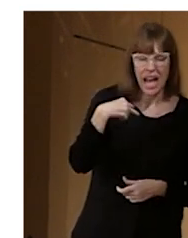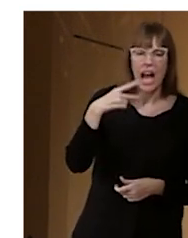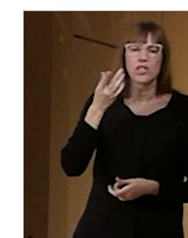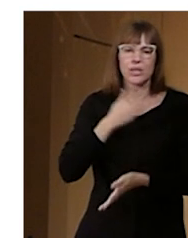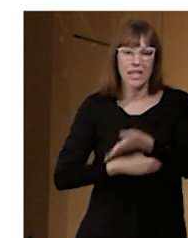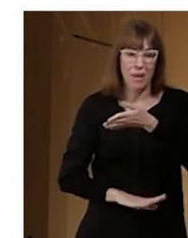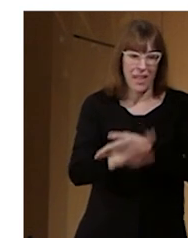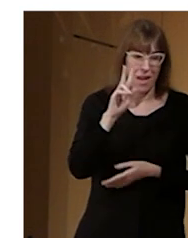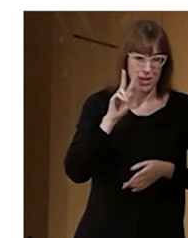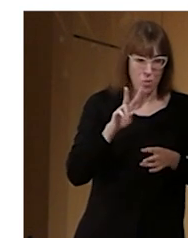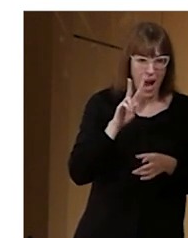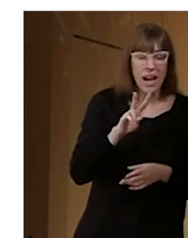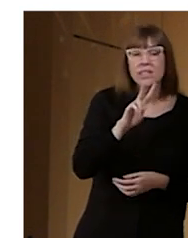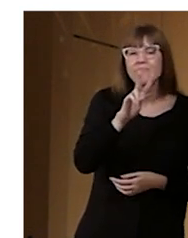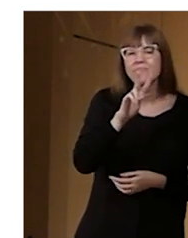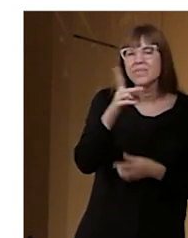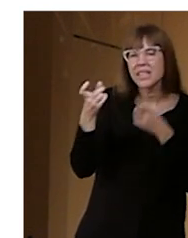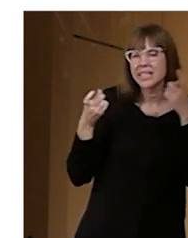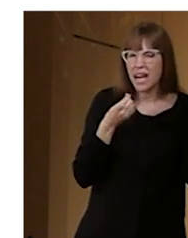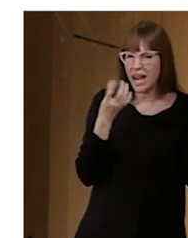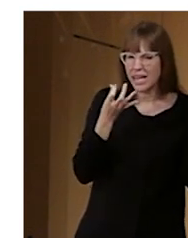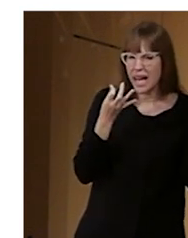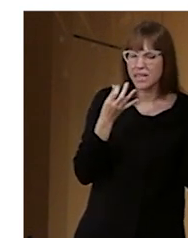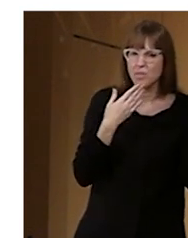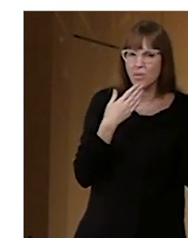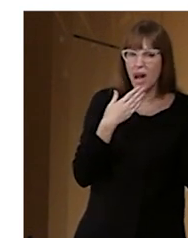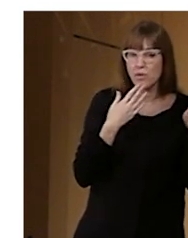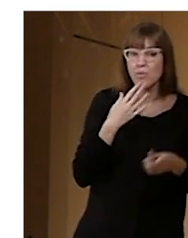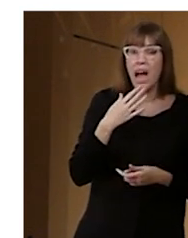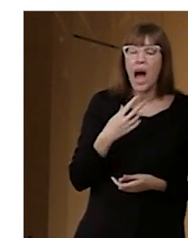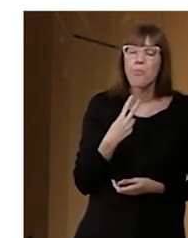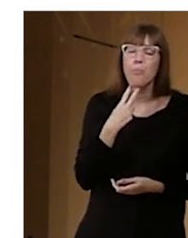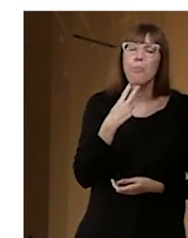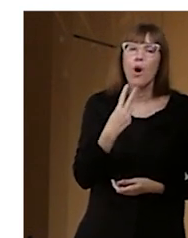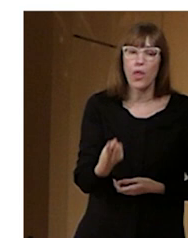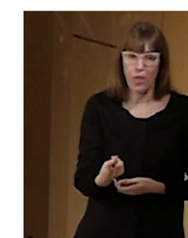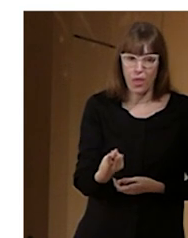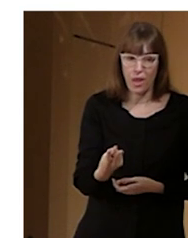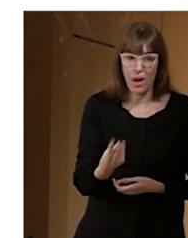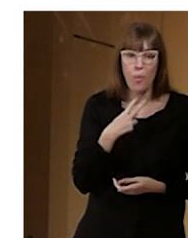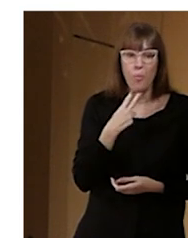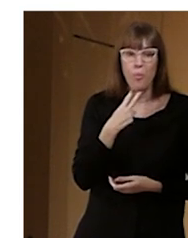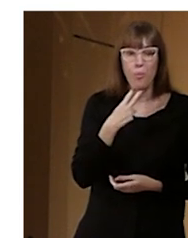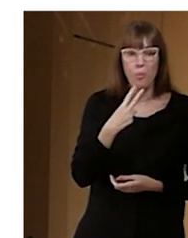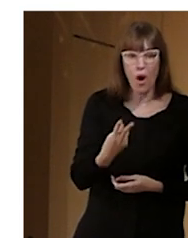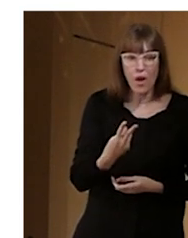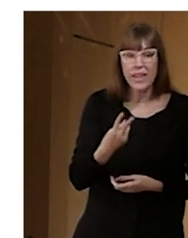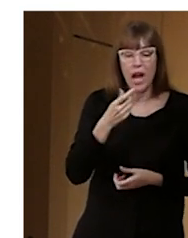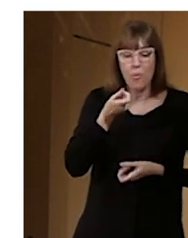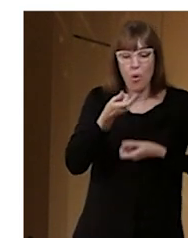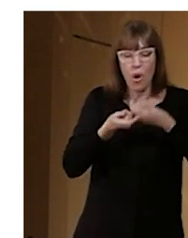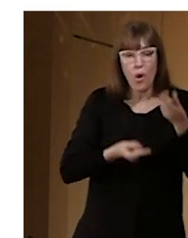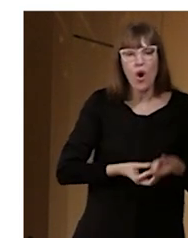digamos, lo que necesitan es una voz en off o les facilita muchísimo una voz en off que les vaya narrando,